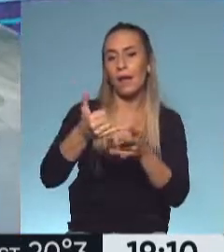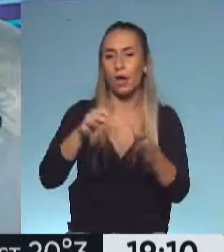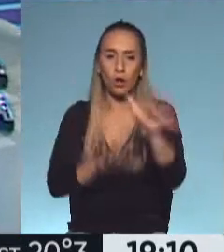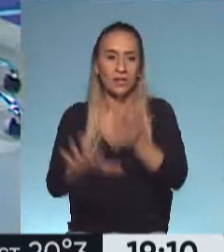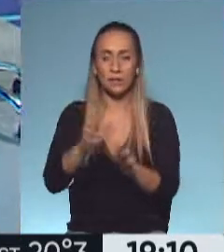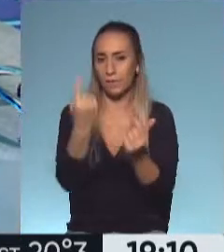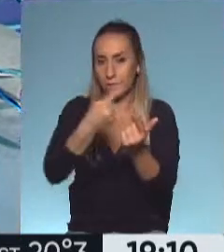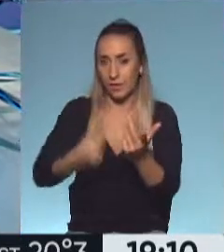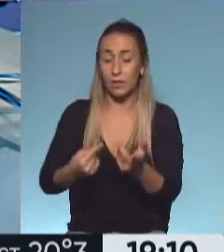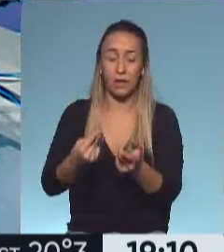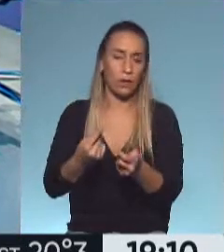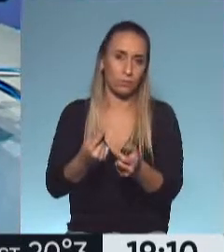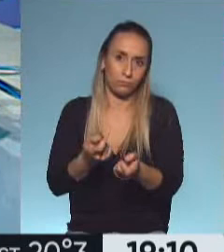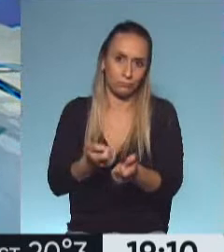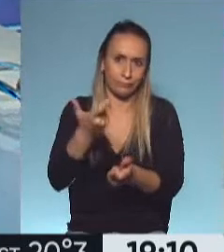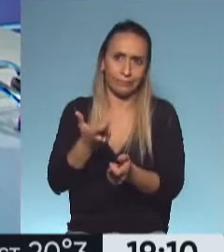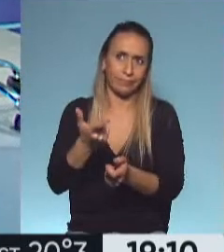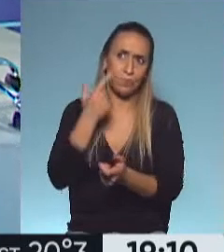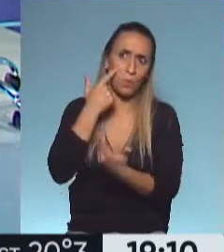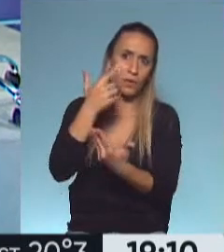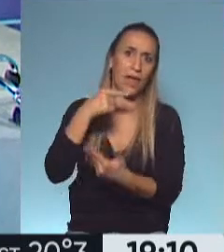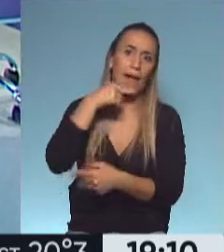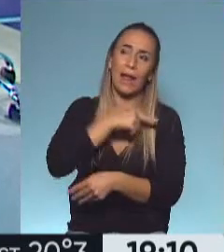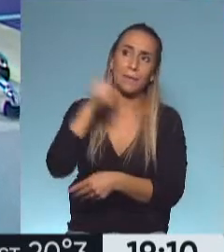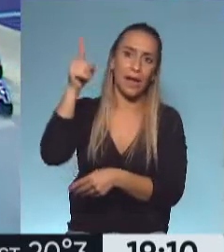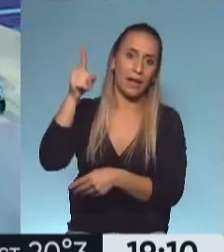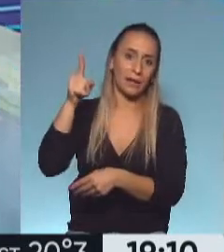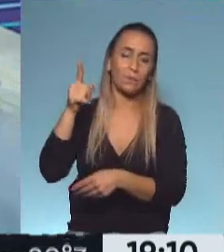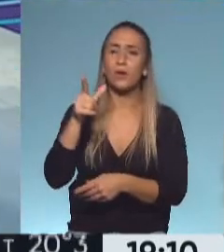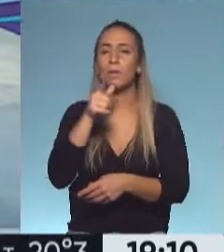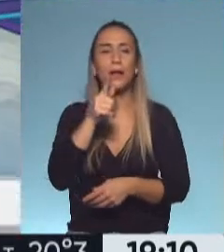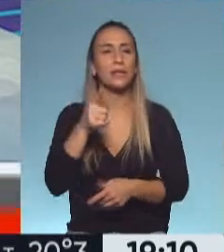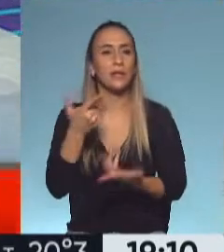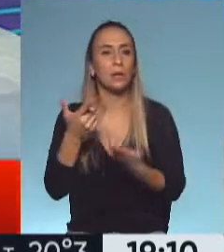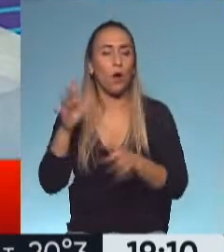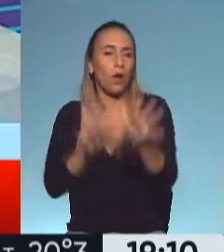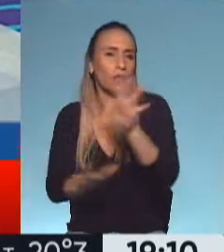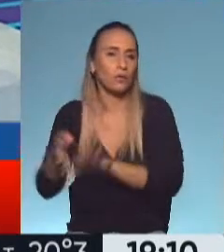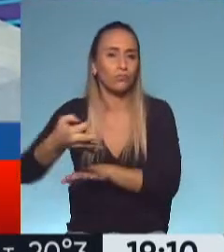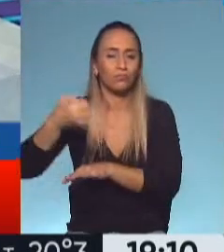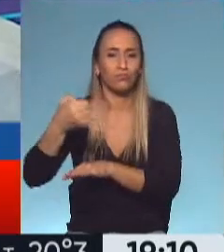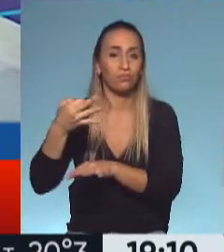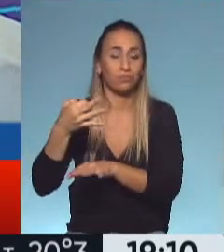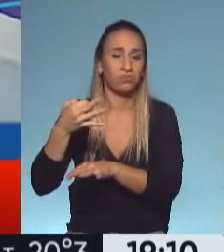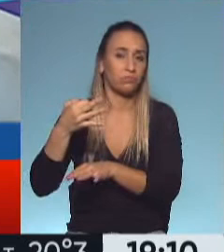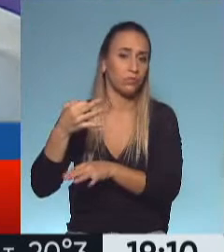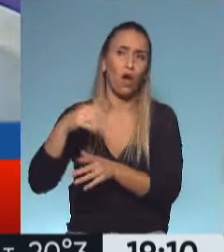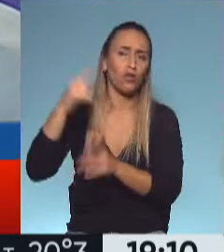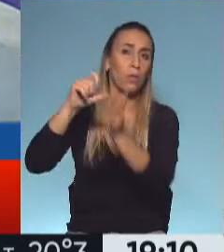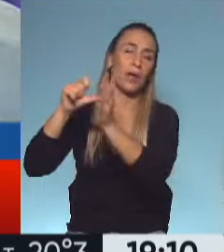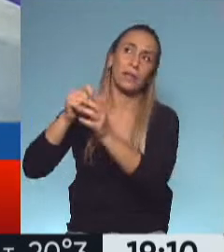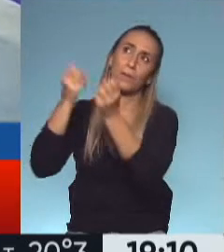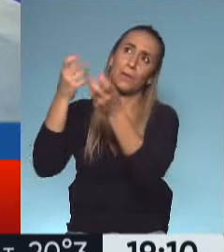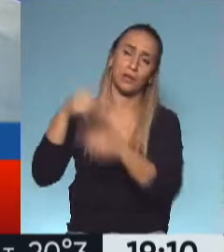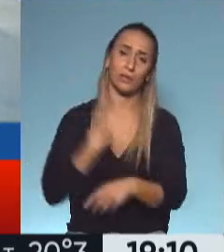Alemania, como si solamente lo bueno estuviese en otros países. La Provincia de Buenos Aires ha utilizado ese sistema de distintas fases